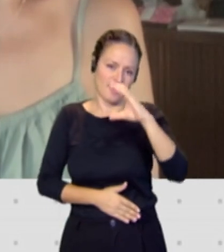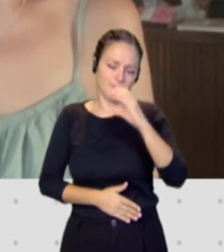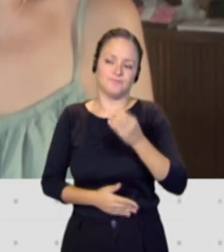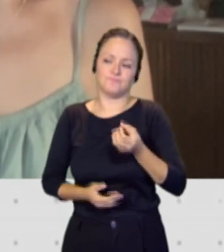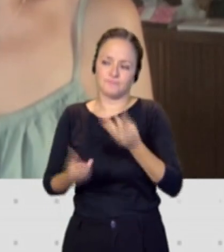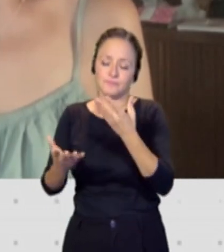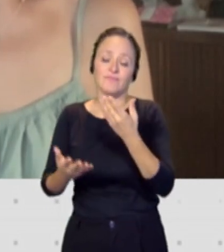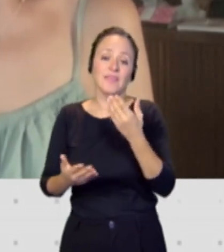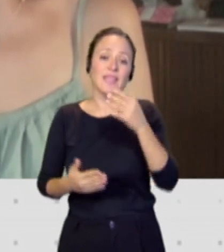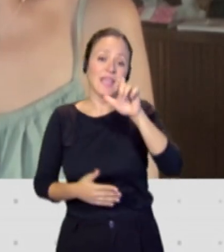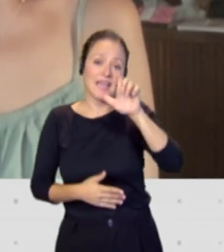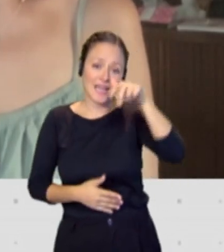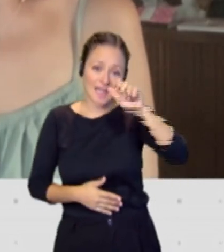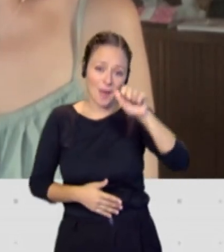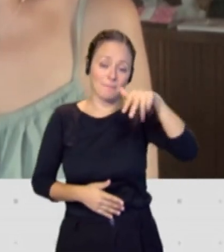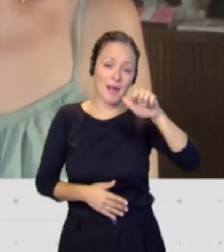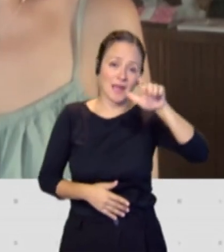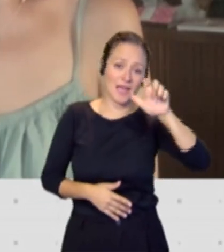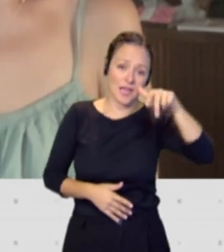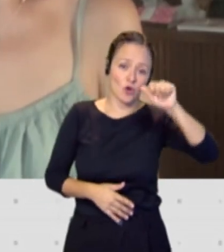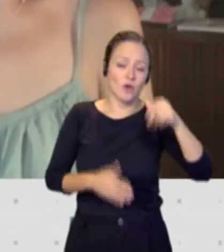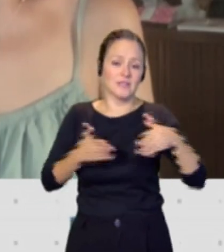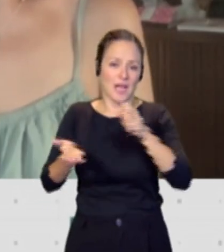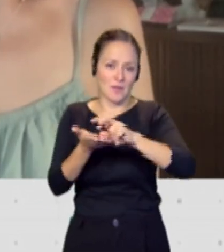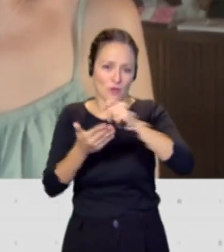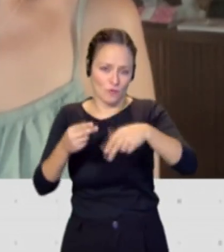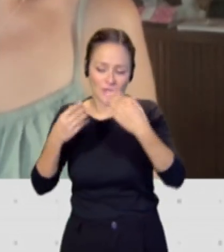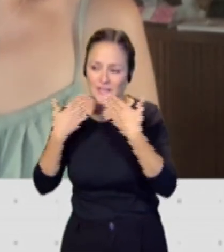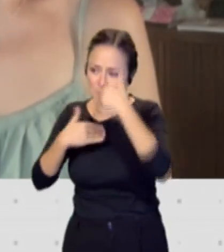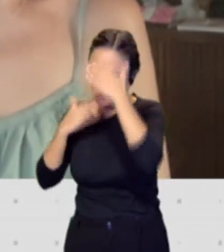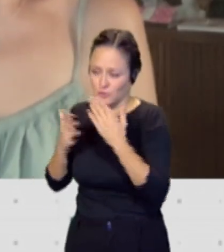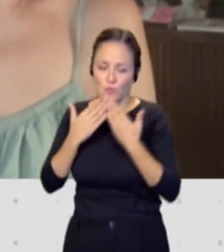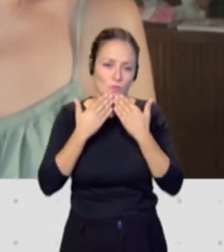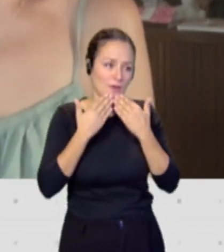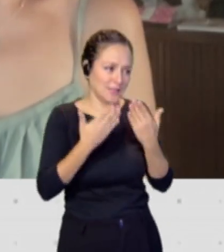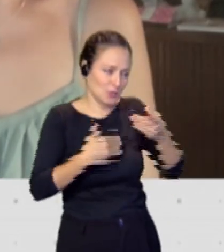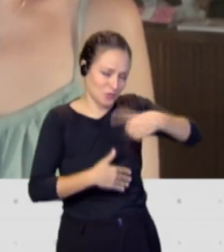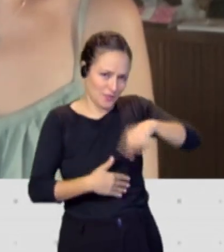Caminando Fronteras. Muchísimas gracias por habernos atendido. Muy buenos días. Gracias a vosotras. Buenos días.